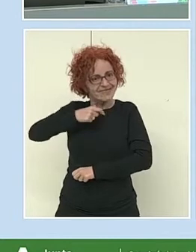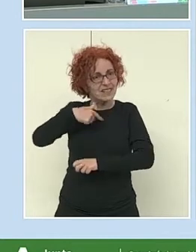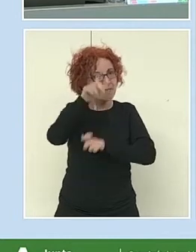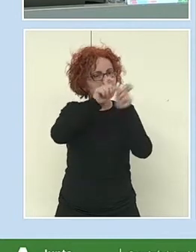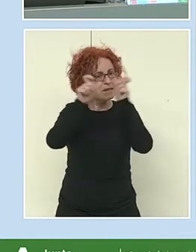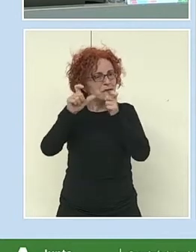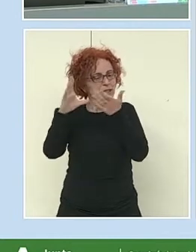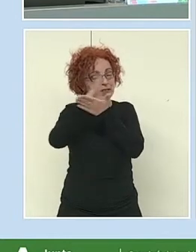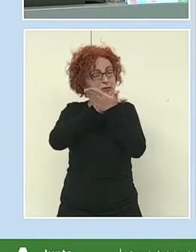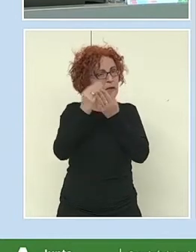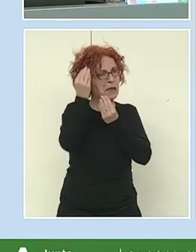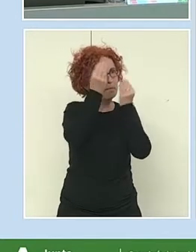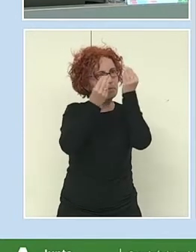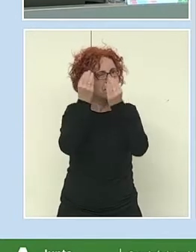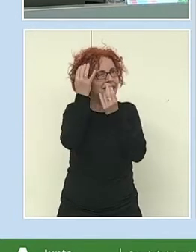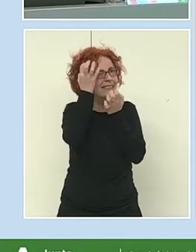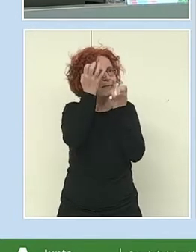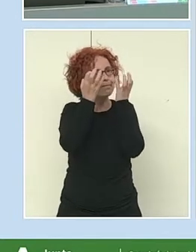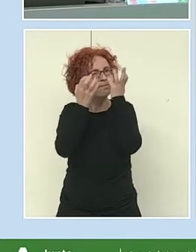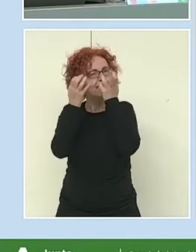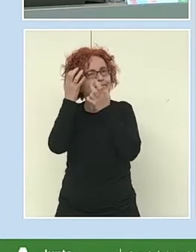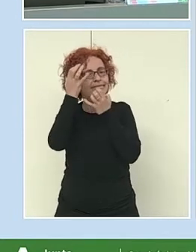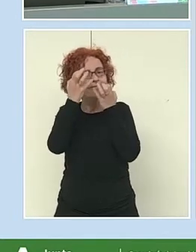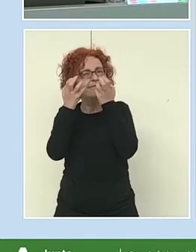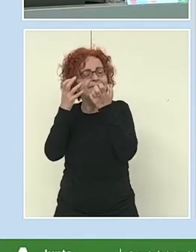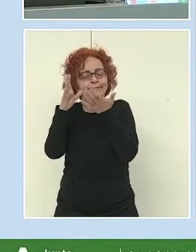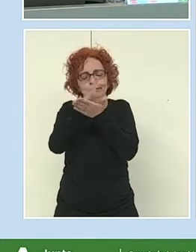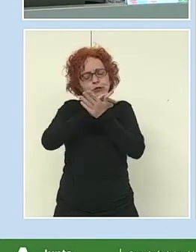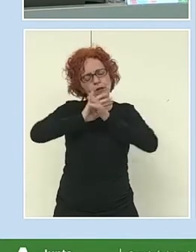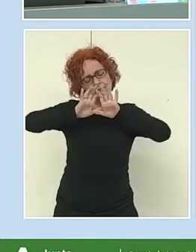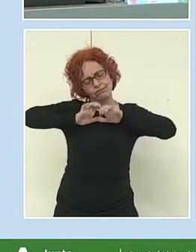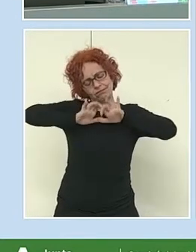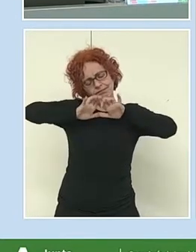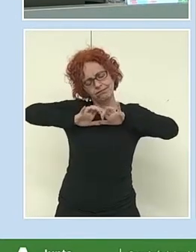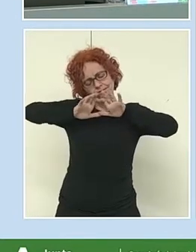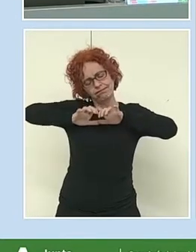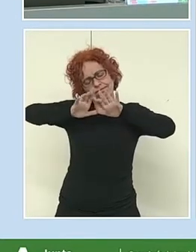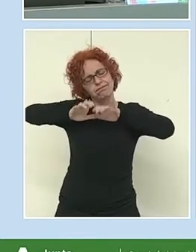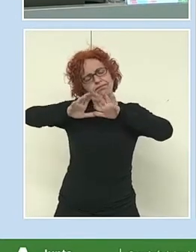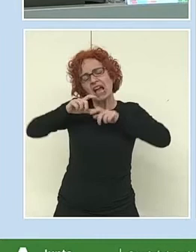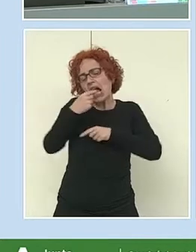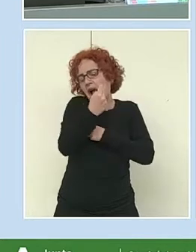reflexionen rellenando hasta el punto que quieran y que lo compartan o no.